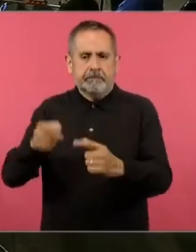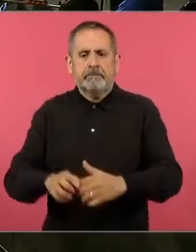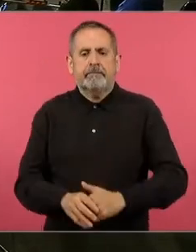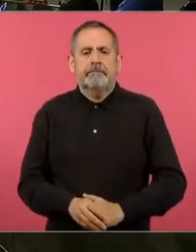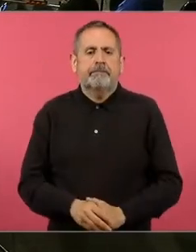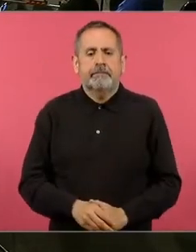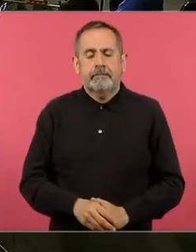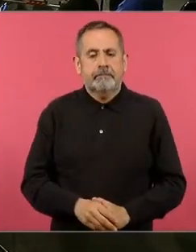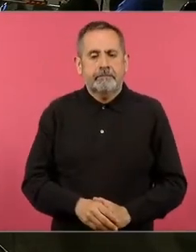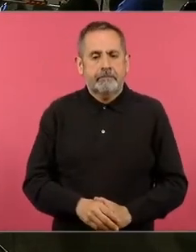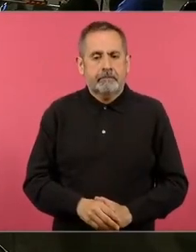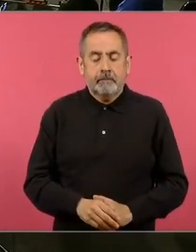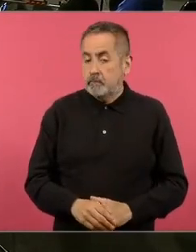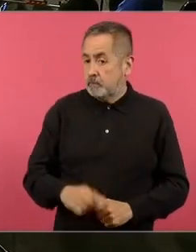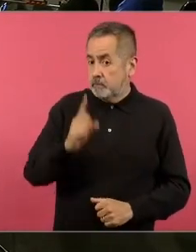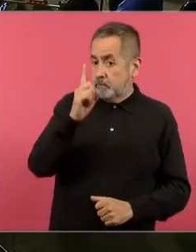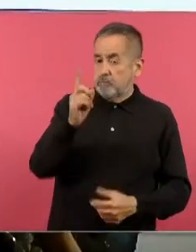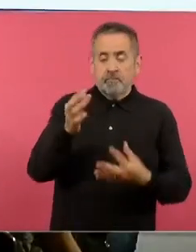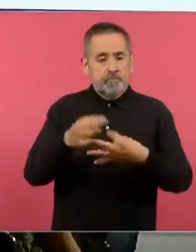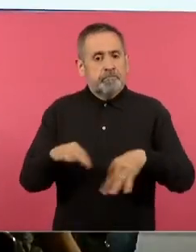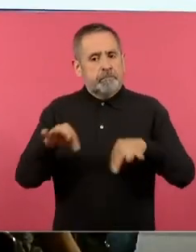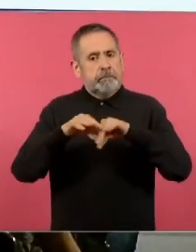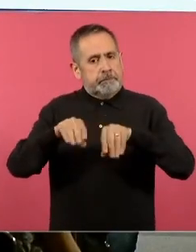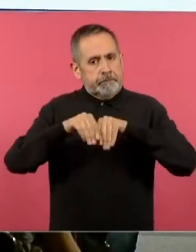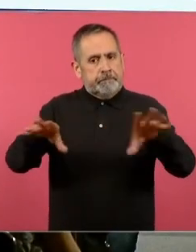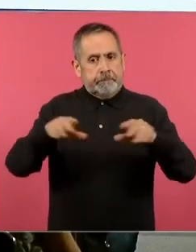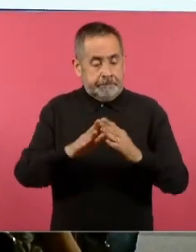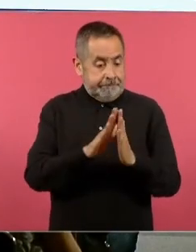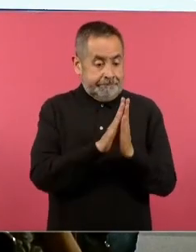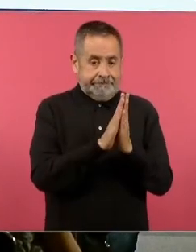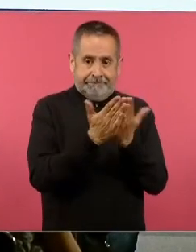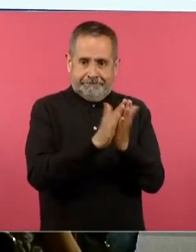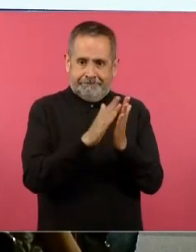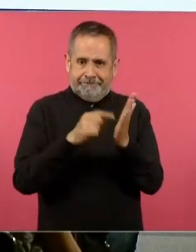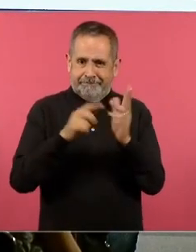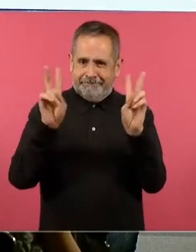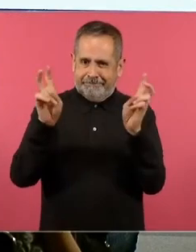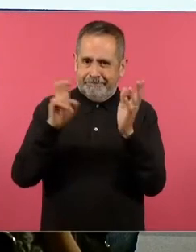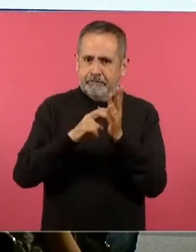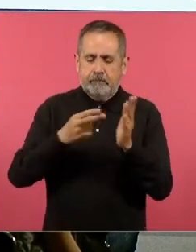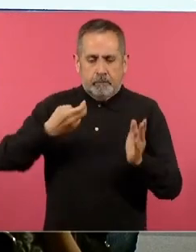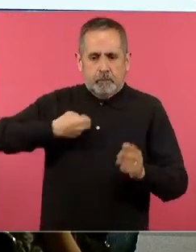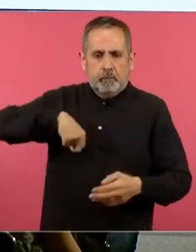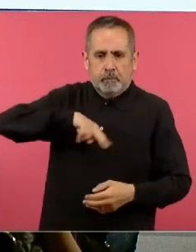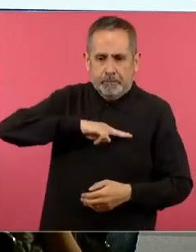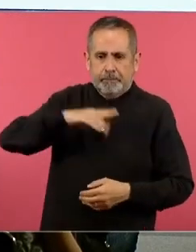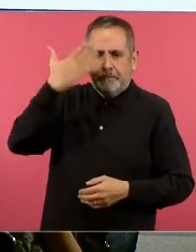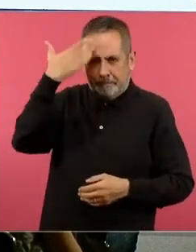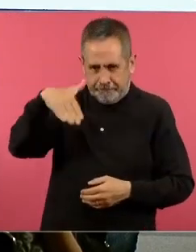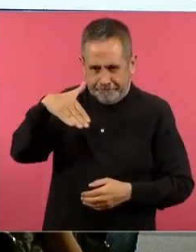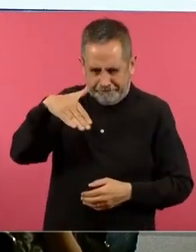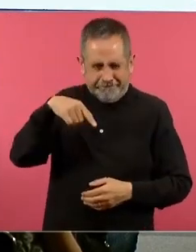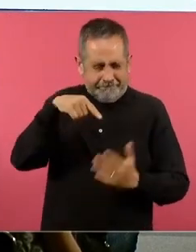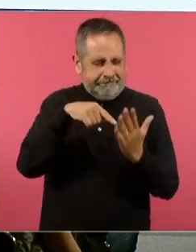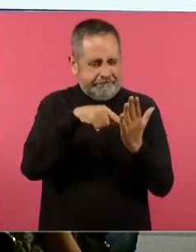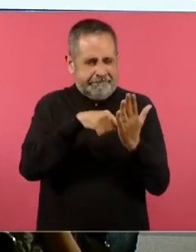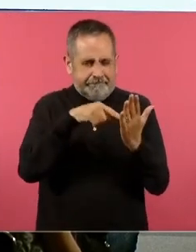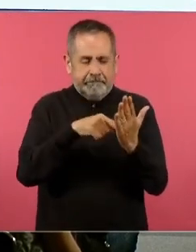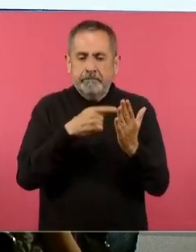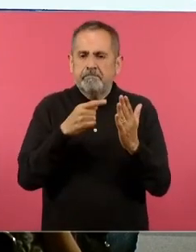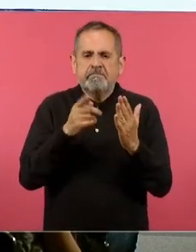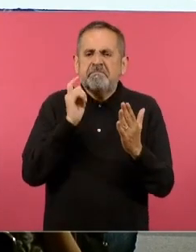Es importante conocer que el libro de nuestros saberes tiene las siguientes características.